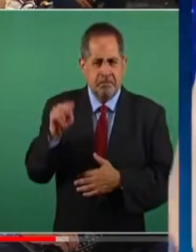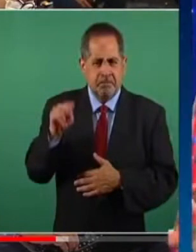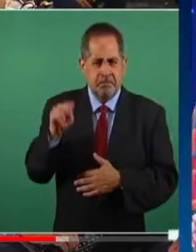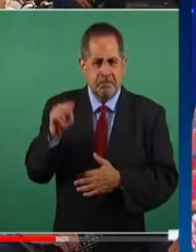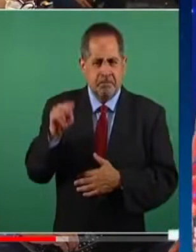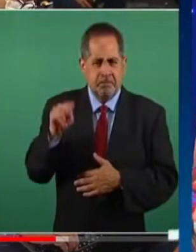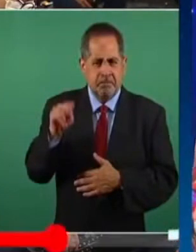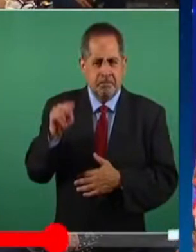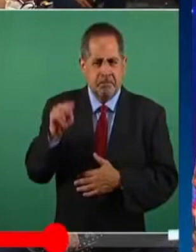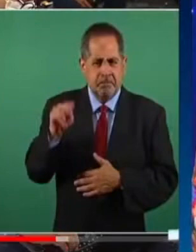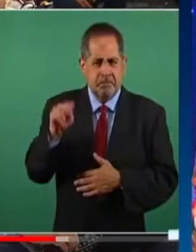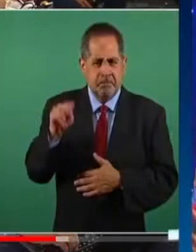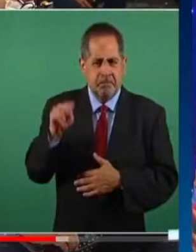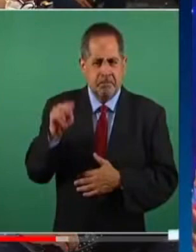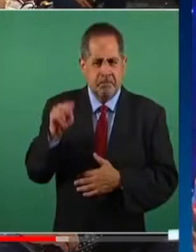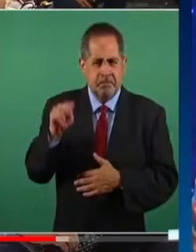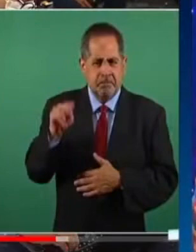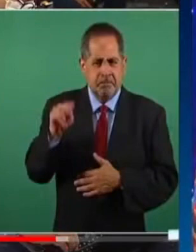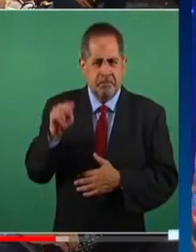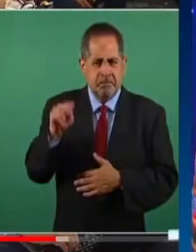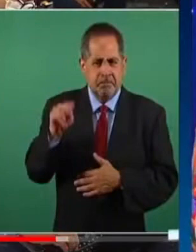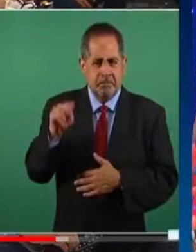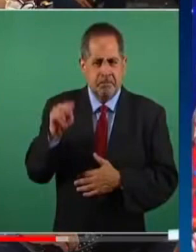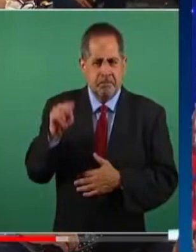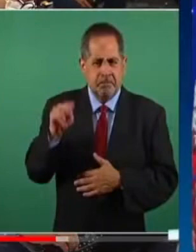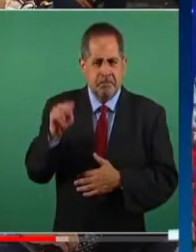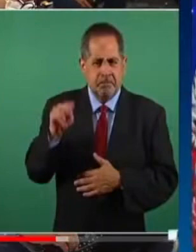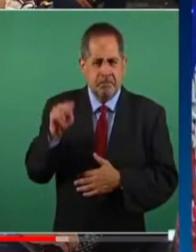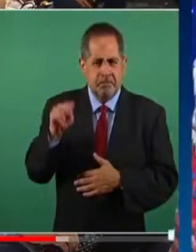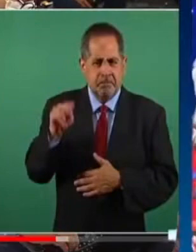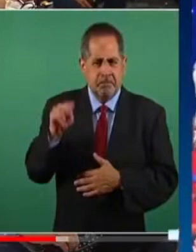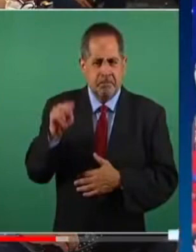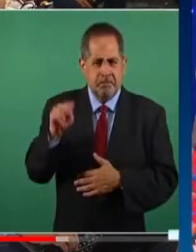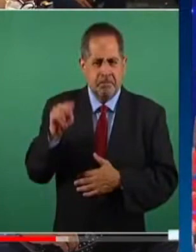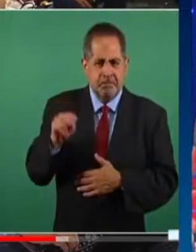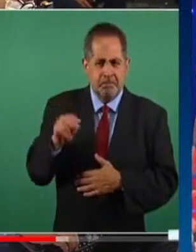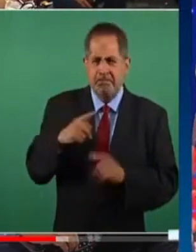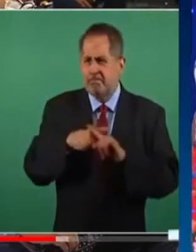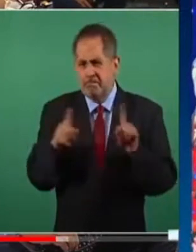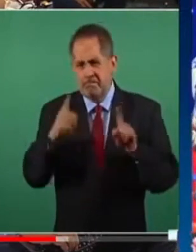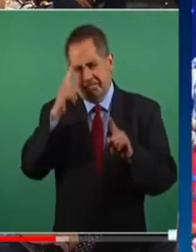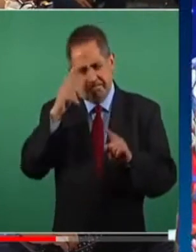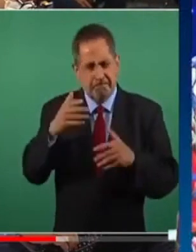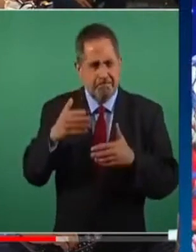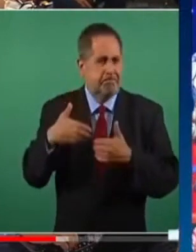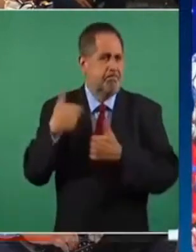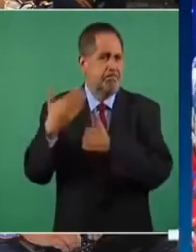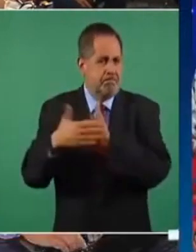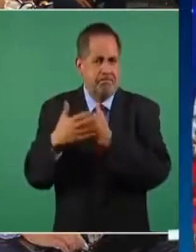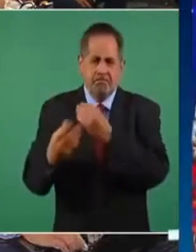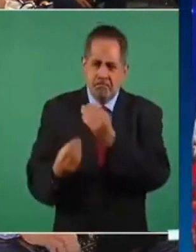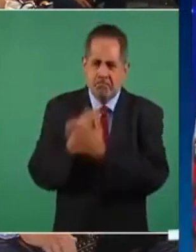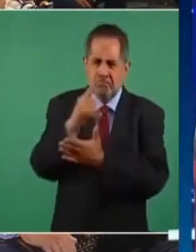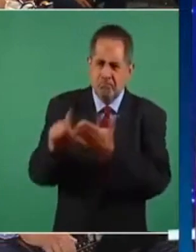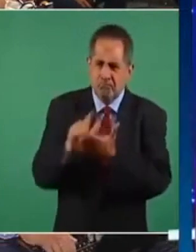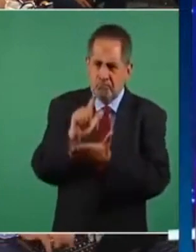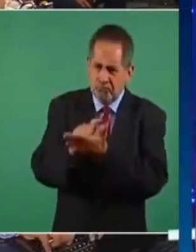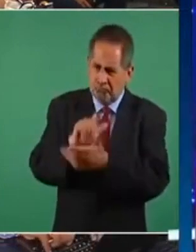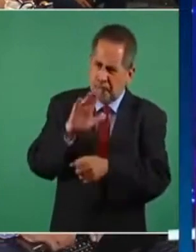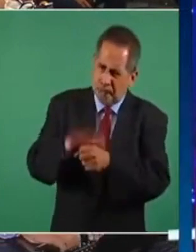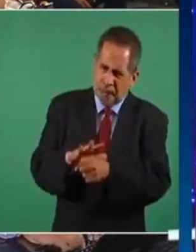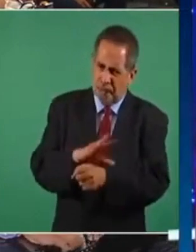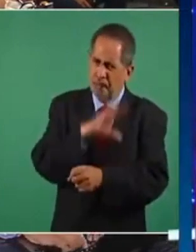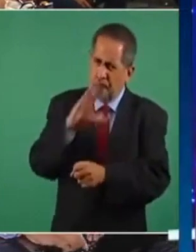está molesto y decepcionado de algunos actores políticos vamos a escuchar mover alguna reforma de fondo